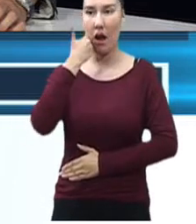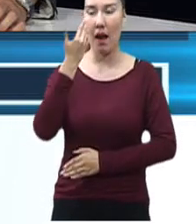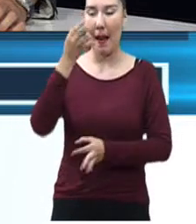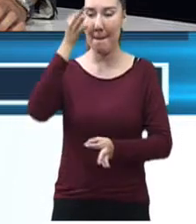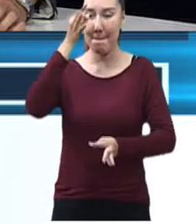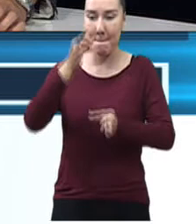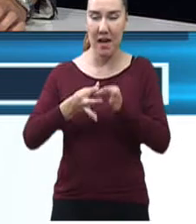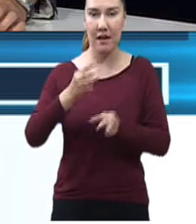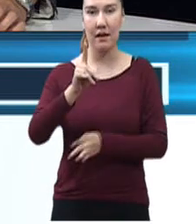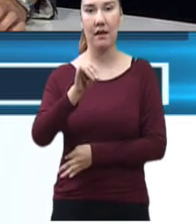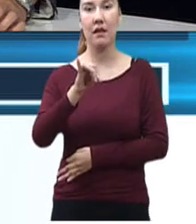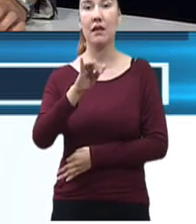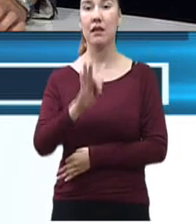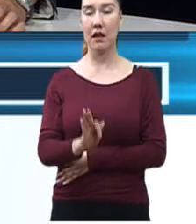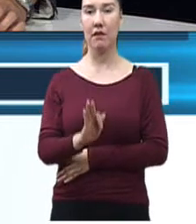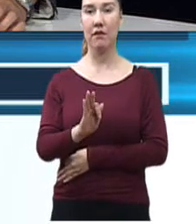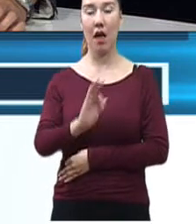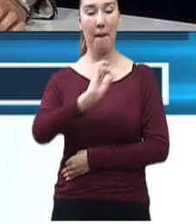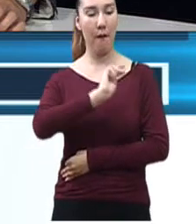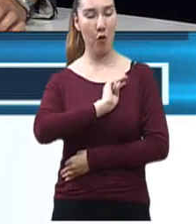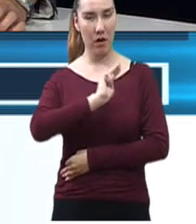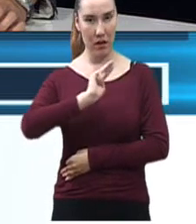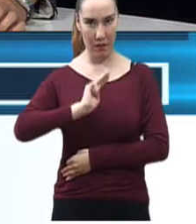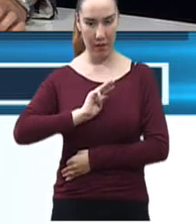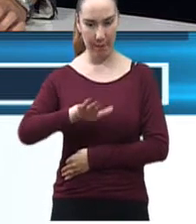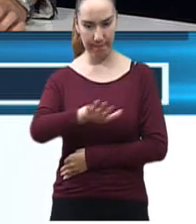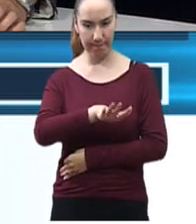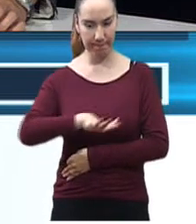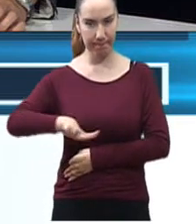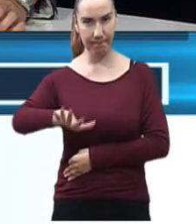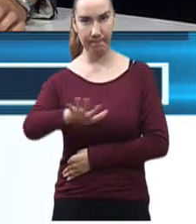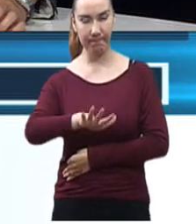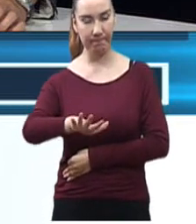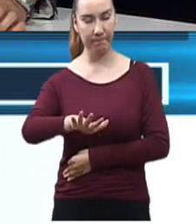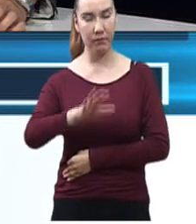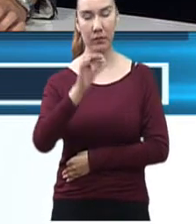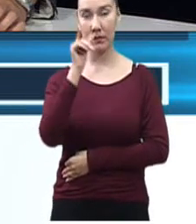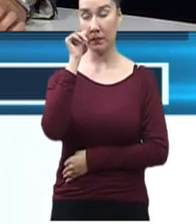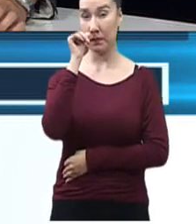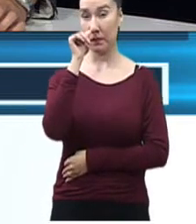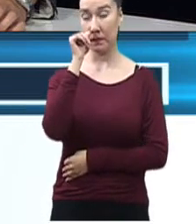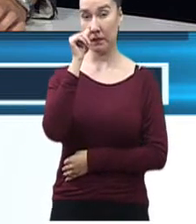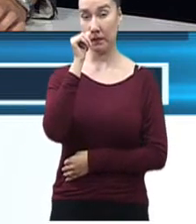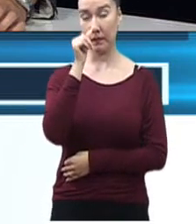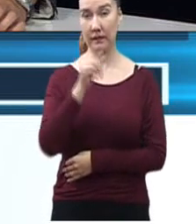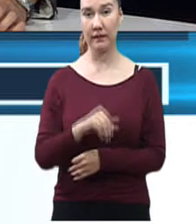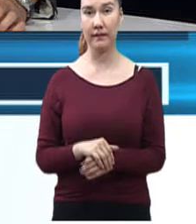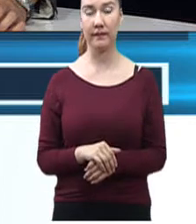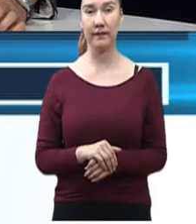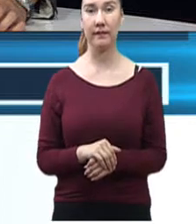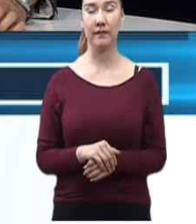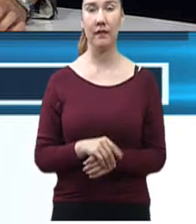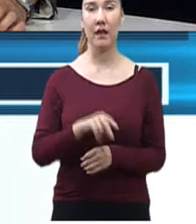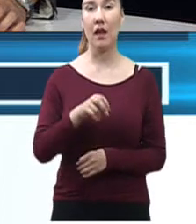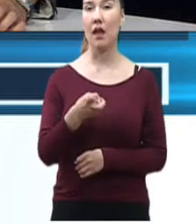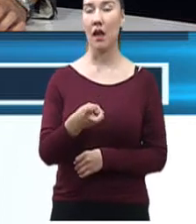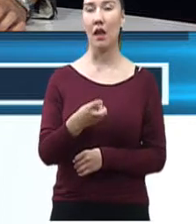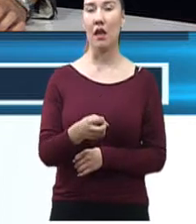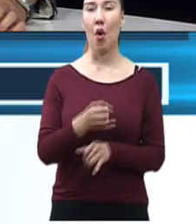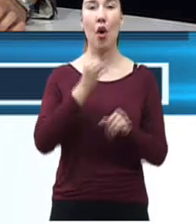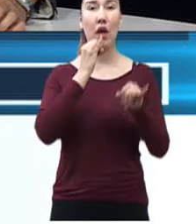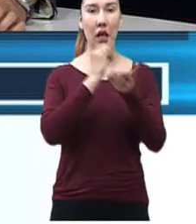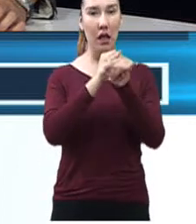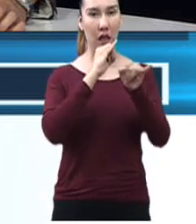en otras instalaciones que tenemos, les otorgamos precisamente la red Wi-Fi y,